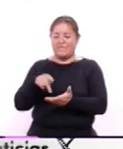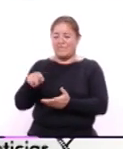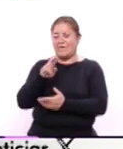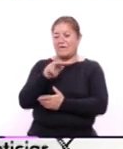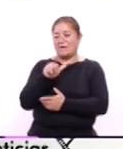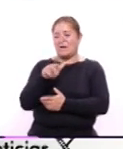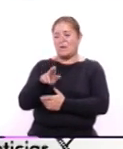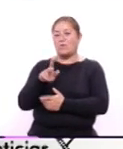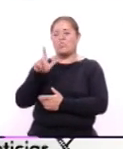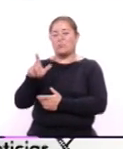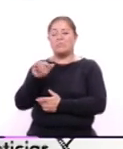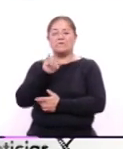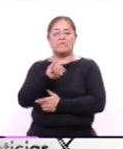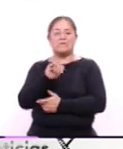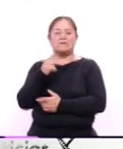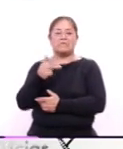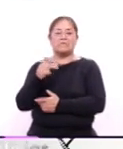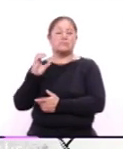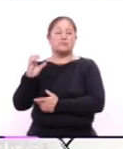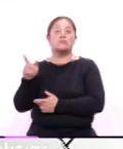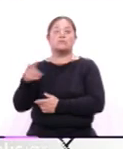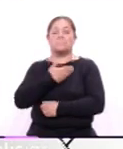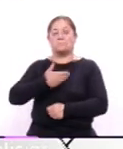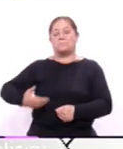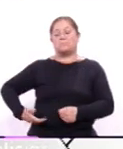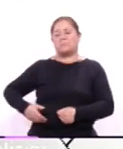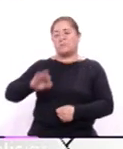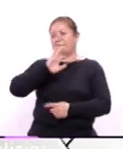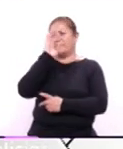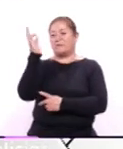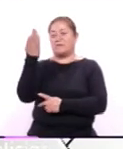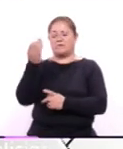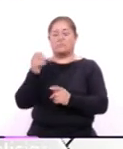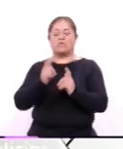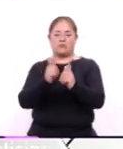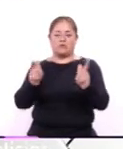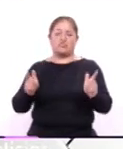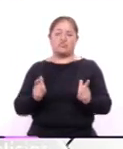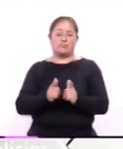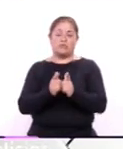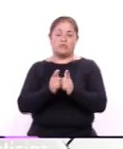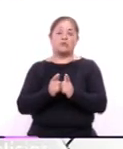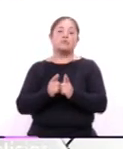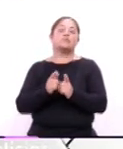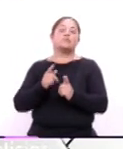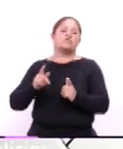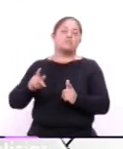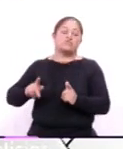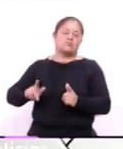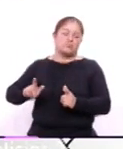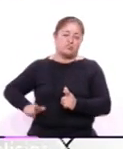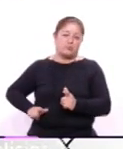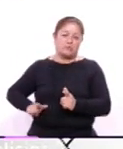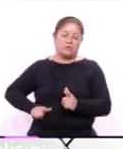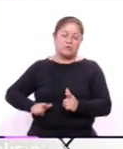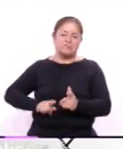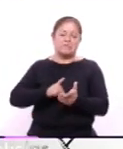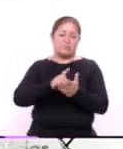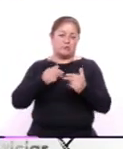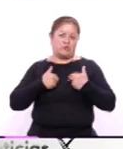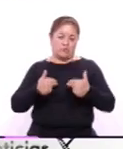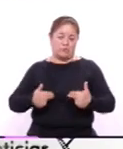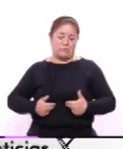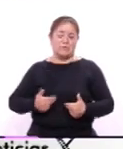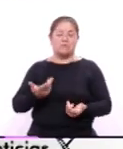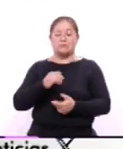Israel Hernández Cruz quien es presidente de la Federación de Organismos Públicos de Derechos Humanos y Jacqueline Ordóñez Brasdefer presidenta